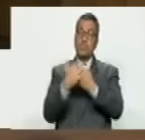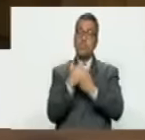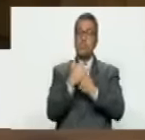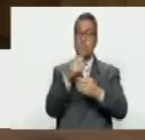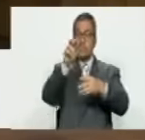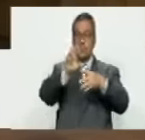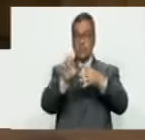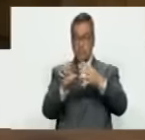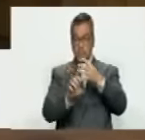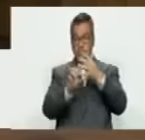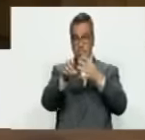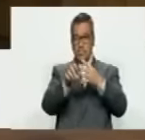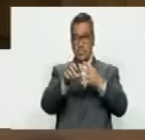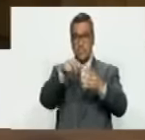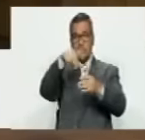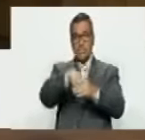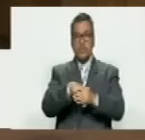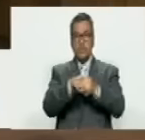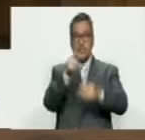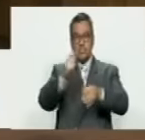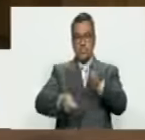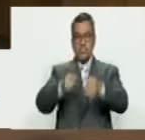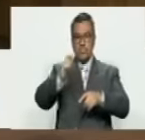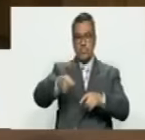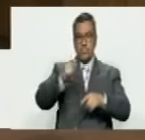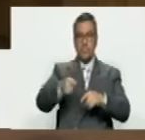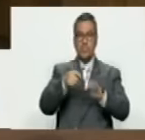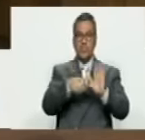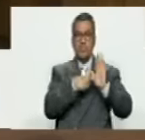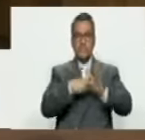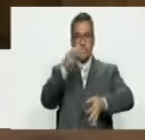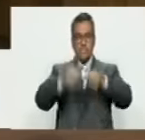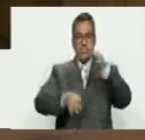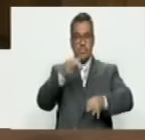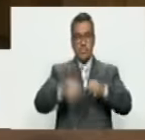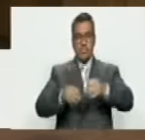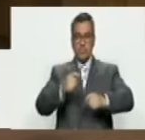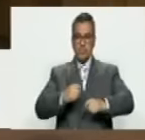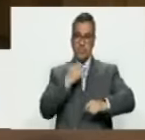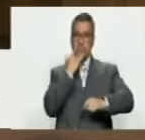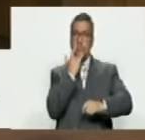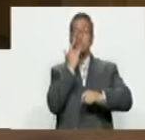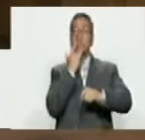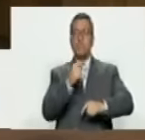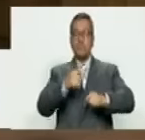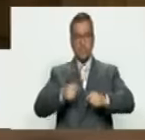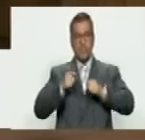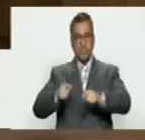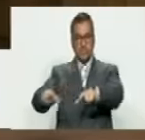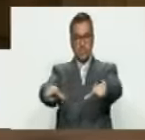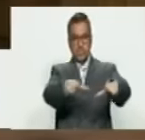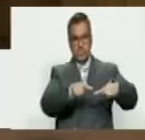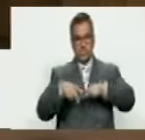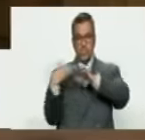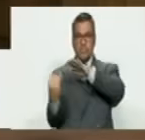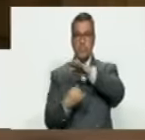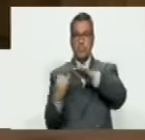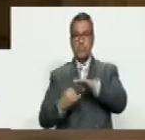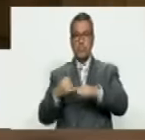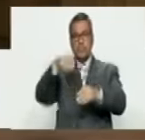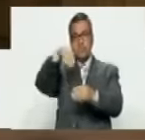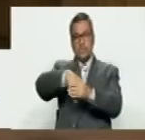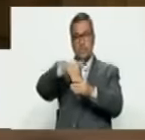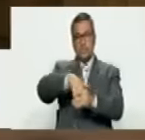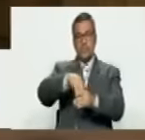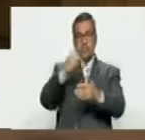los elementos contenidos en la sentencia del máximo tribunal, muestra de la justicia, de la valentía y de la soberanía de nuestras instituciones, sometido a